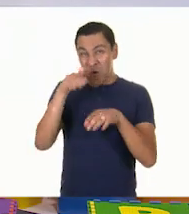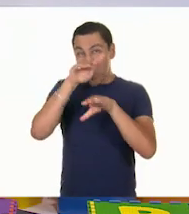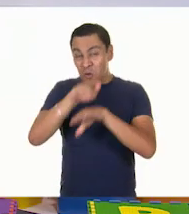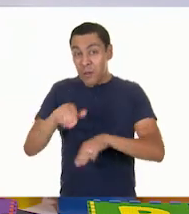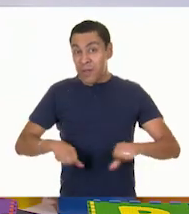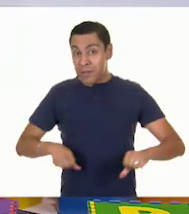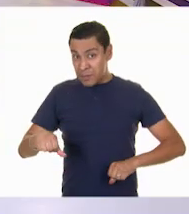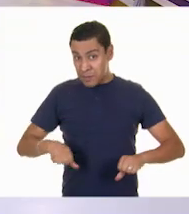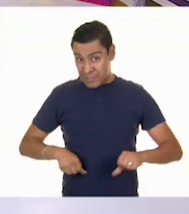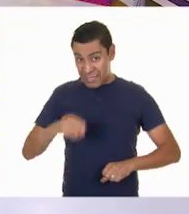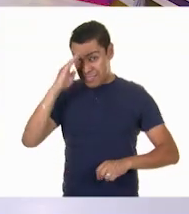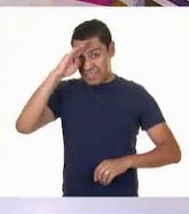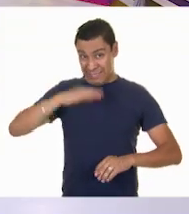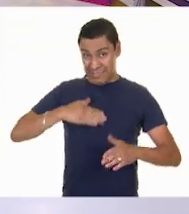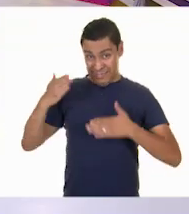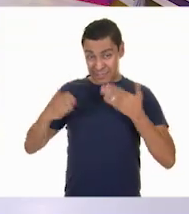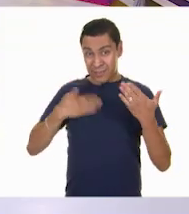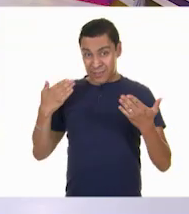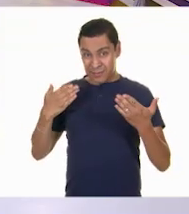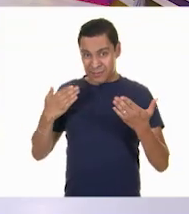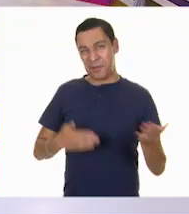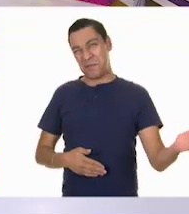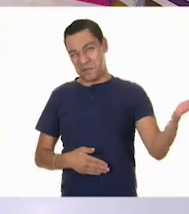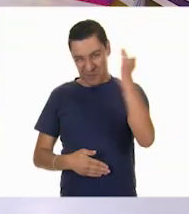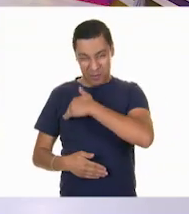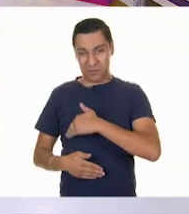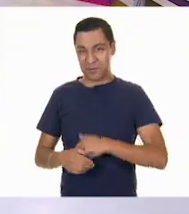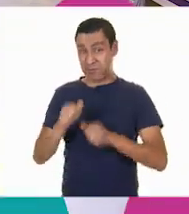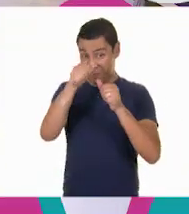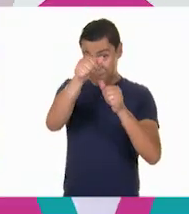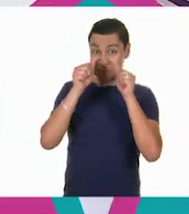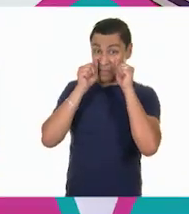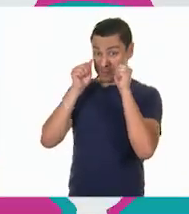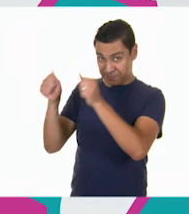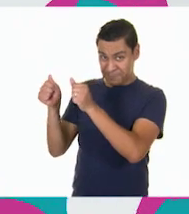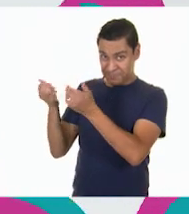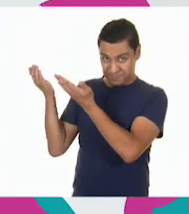una actividad retreativa? Sí, claro. Vamos a verlo entonces. Pongan atención.